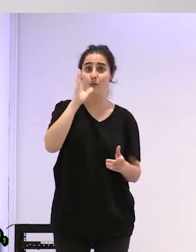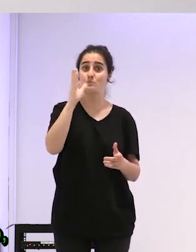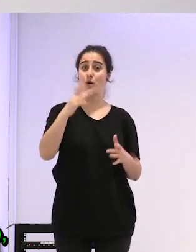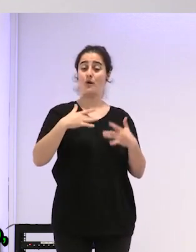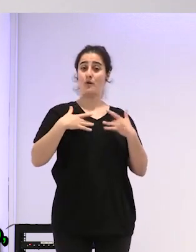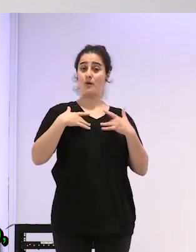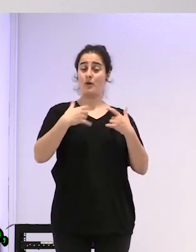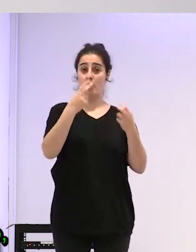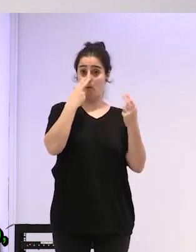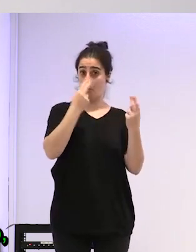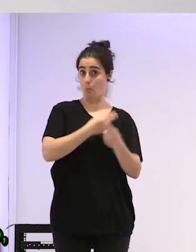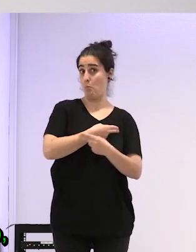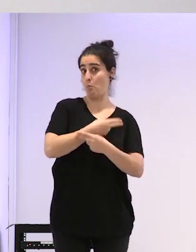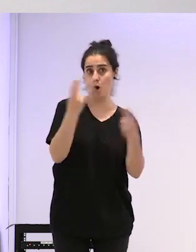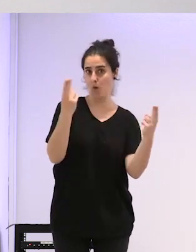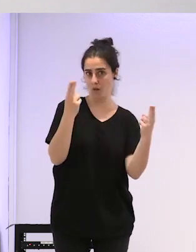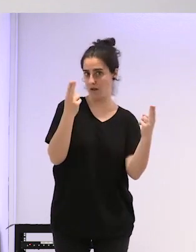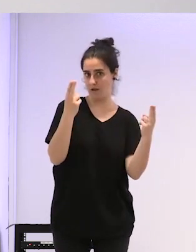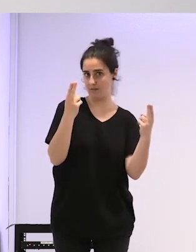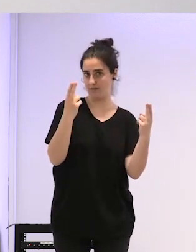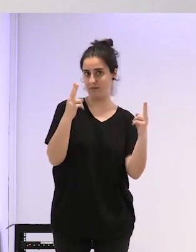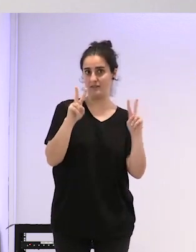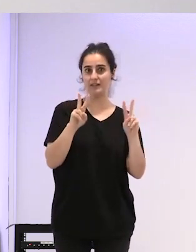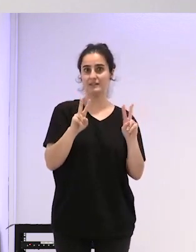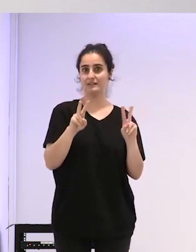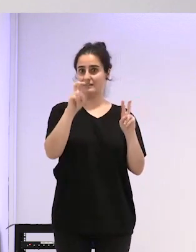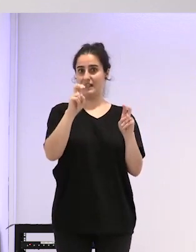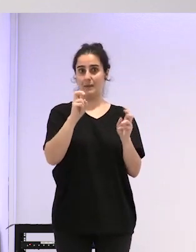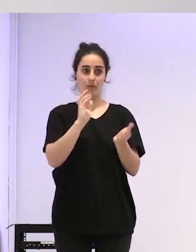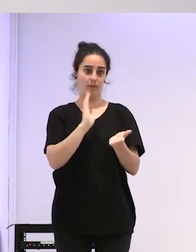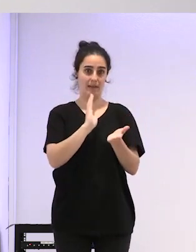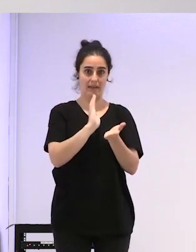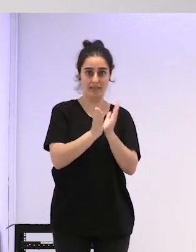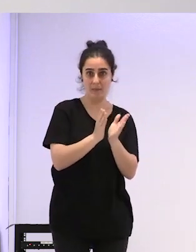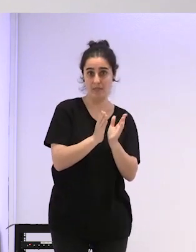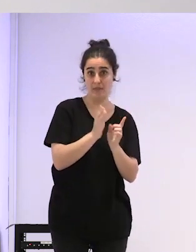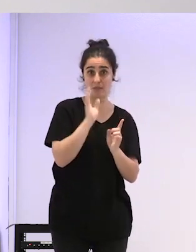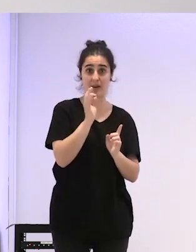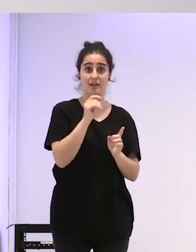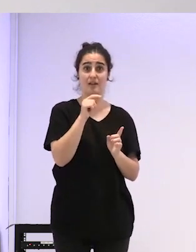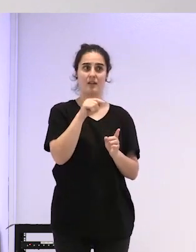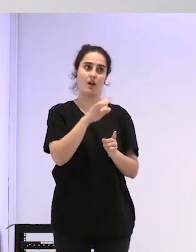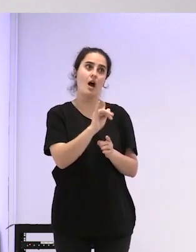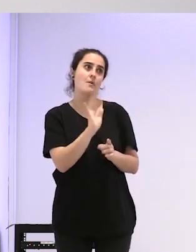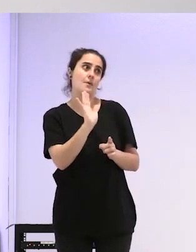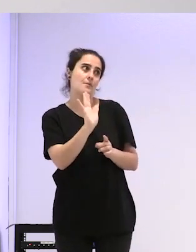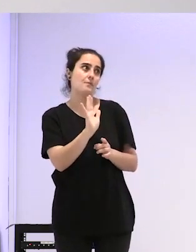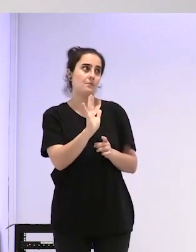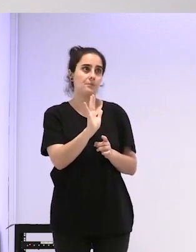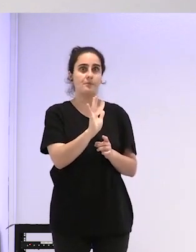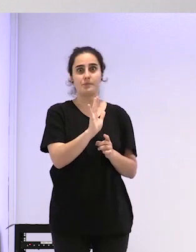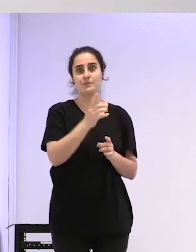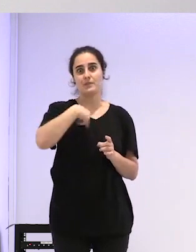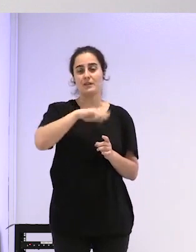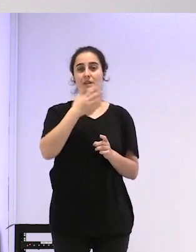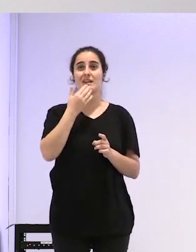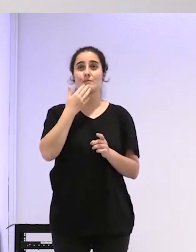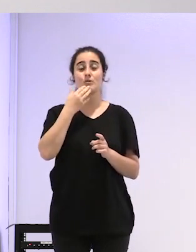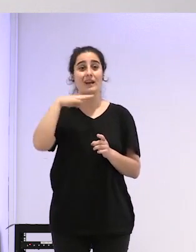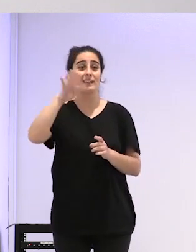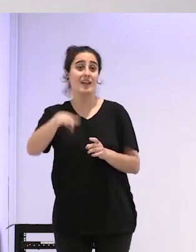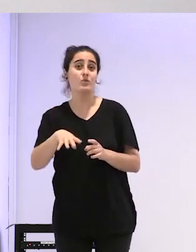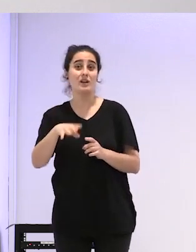tampoco al menos en Cataluña todo el tema de las intervenciones aunque se hacen hay un tal raro hemos atendido en